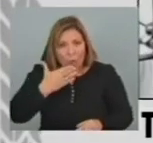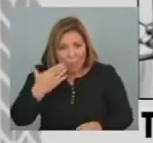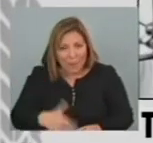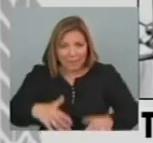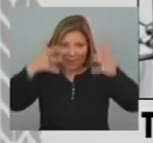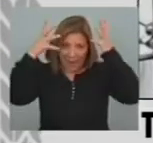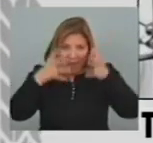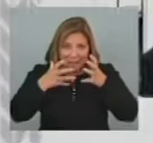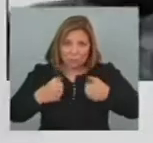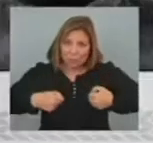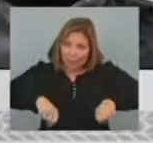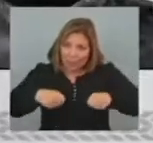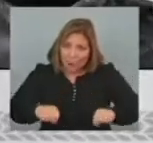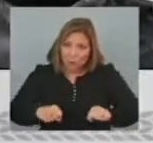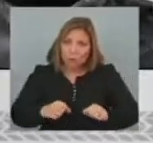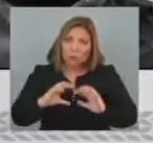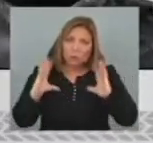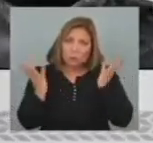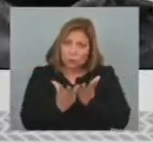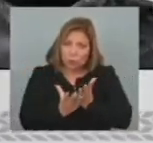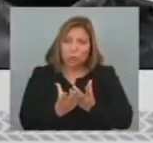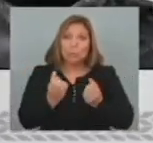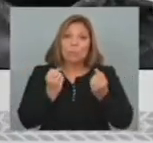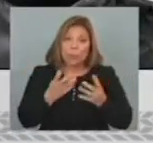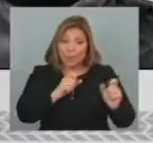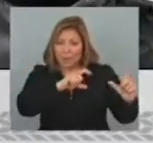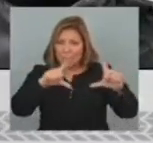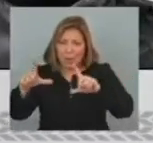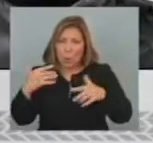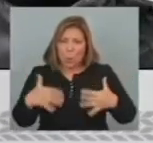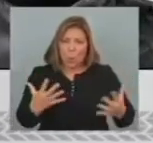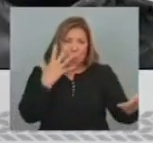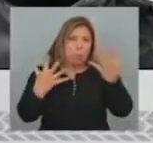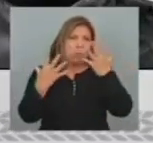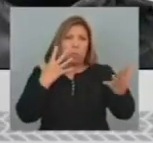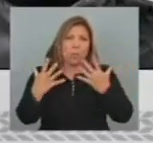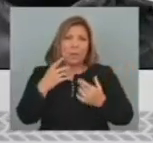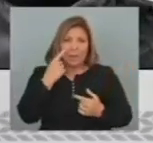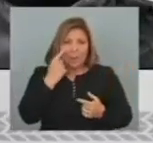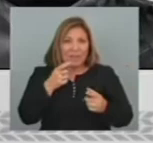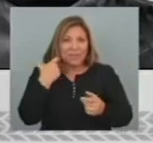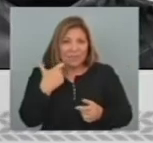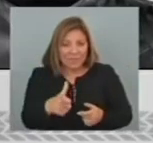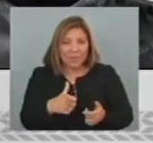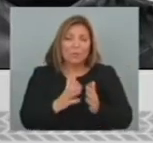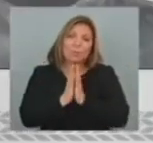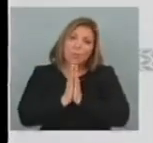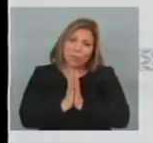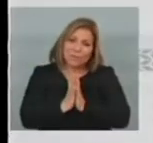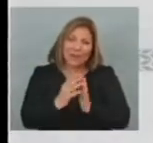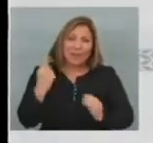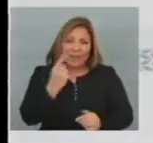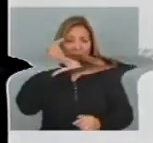Del casco Por parte De motociclistas Las imágenes Son fuertes Ilustran El video Apelan A crear Una